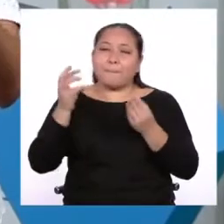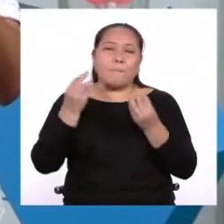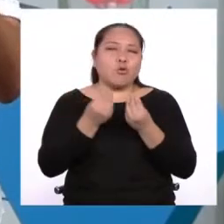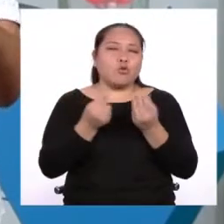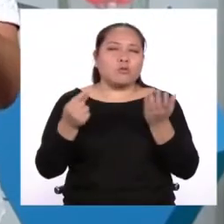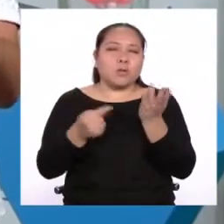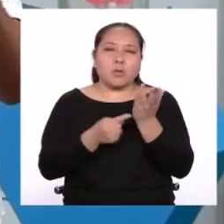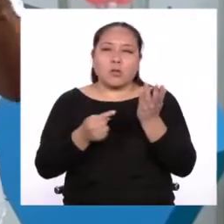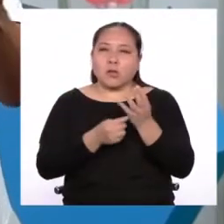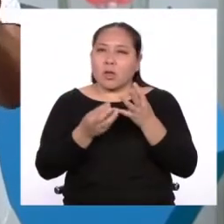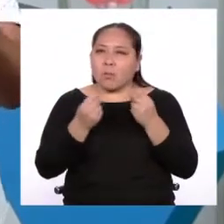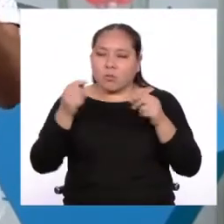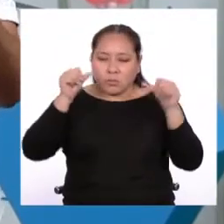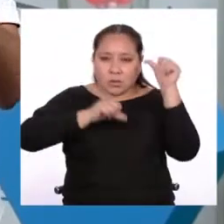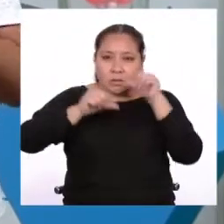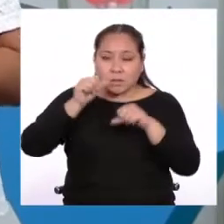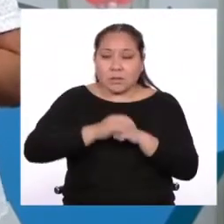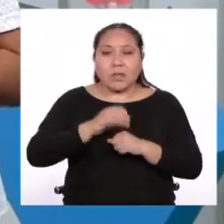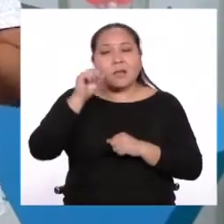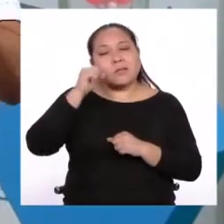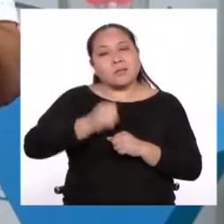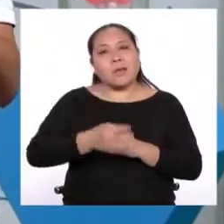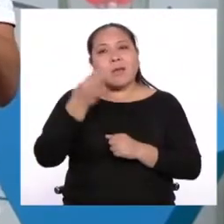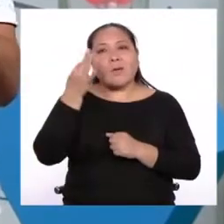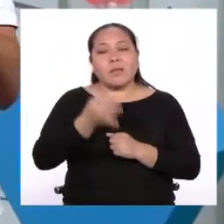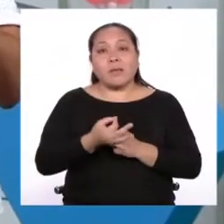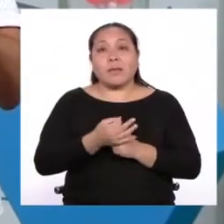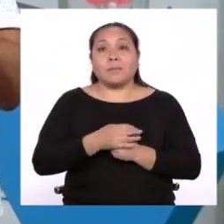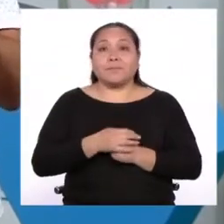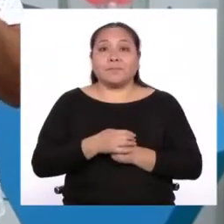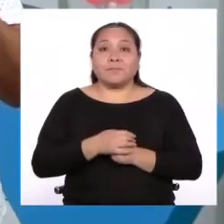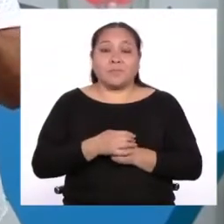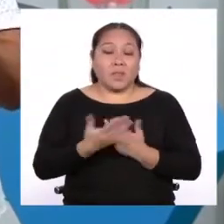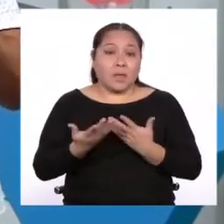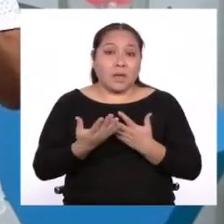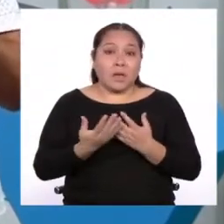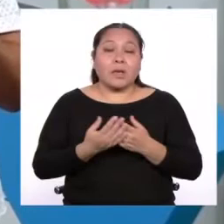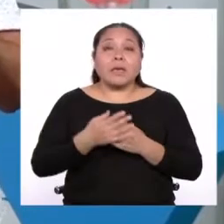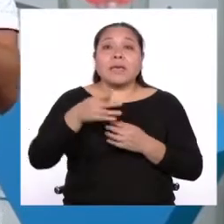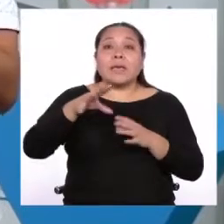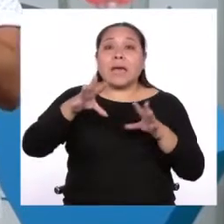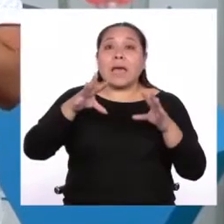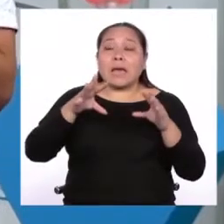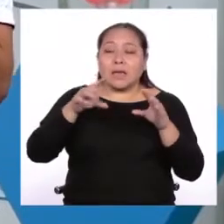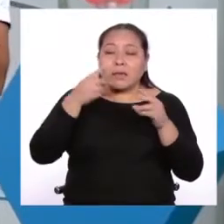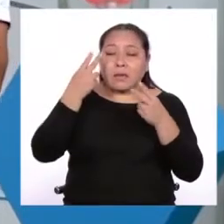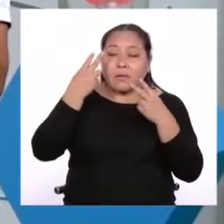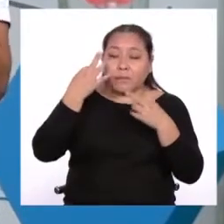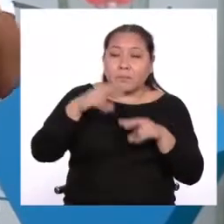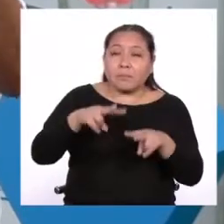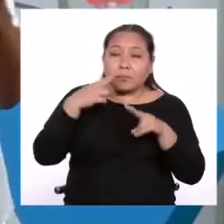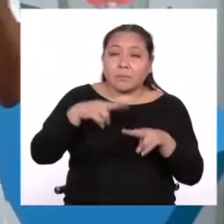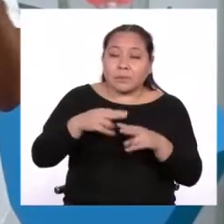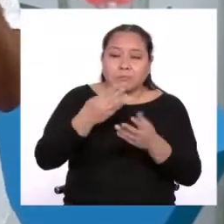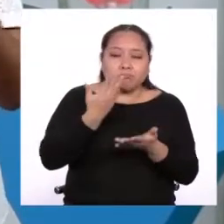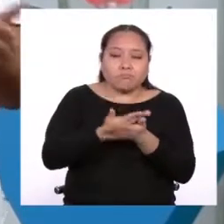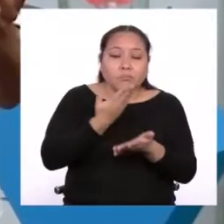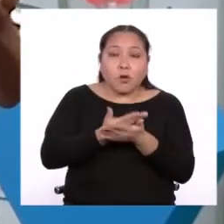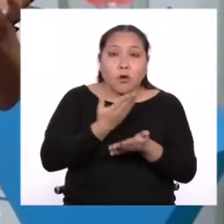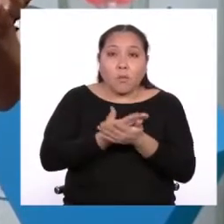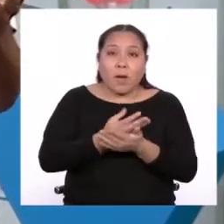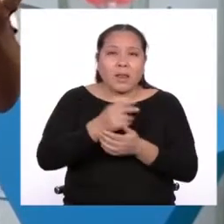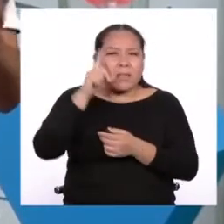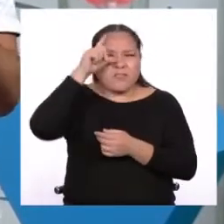hemos logrado comprobar que efectivamente tenían razón, incluso sobre datos muy difíciles de comprobar con herramientas de esa época,